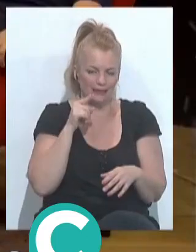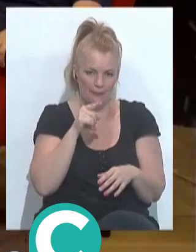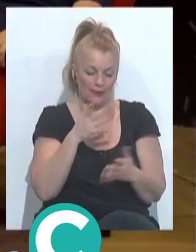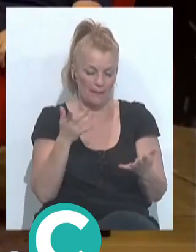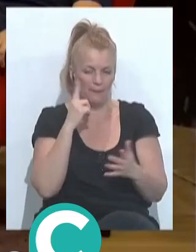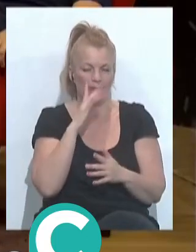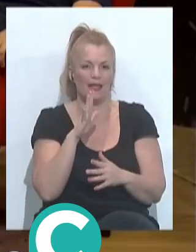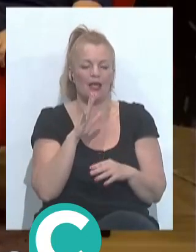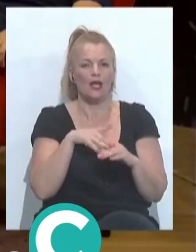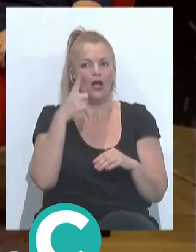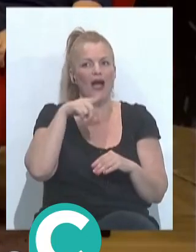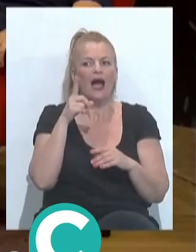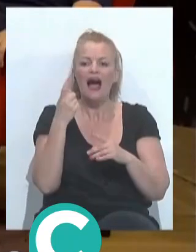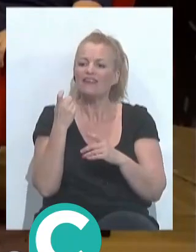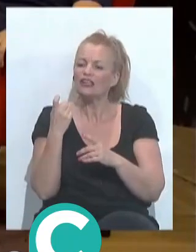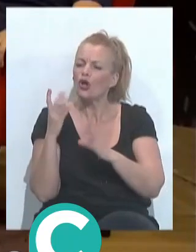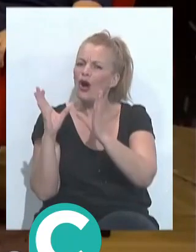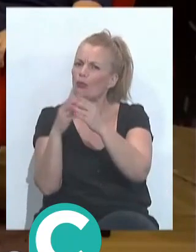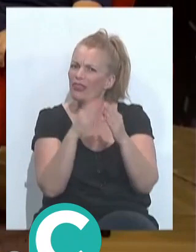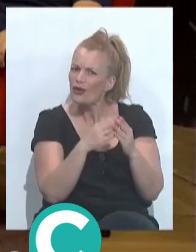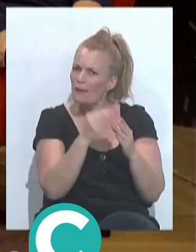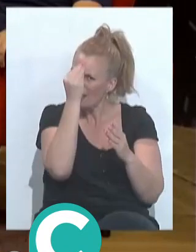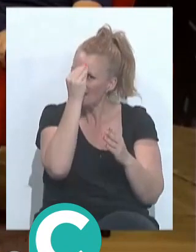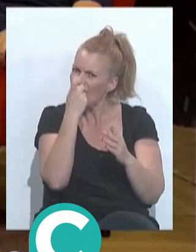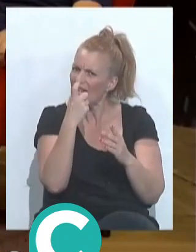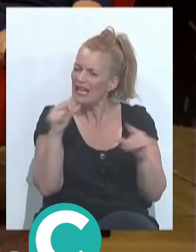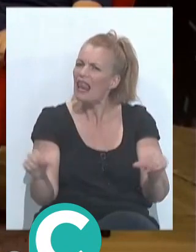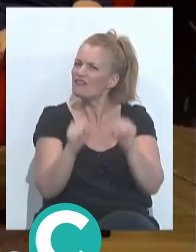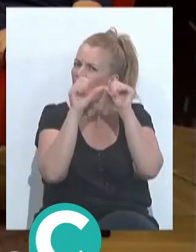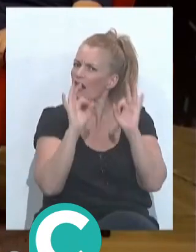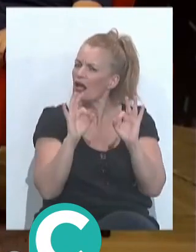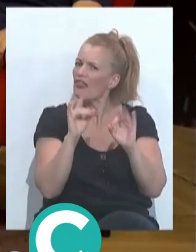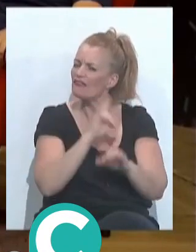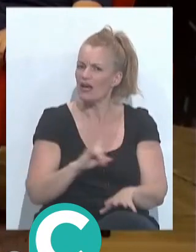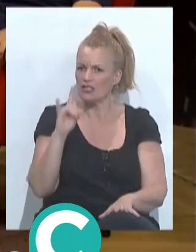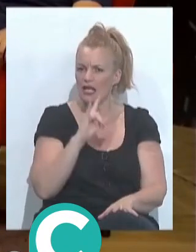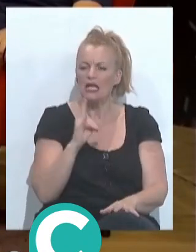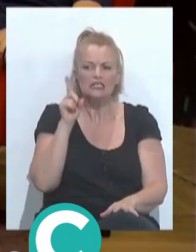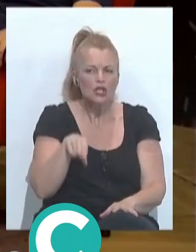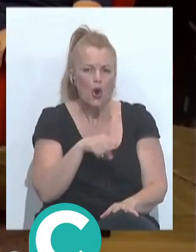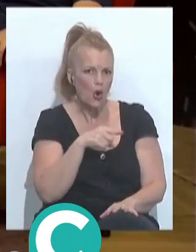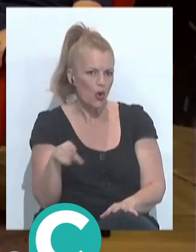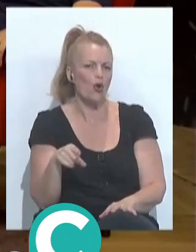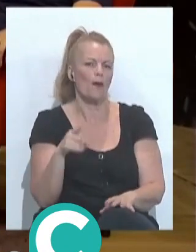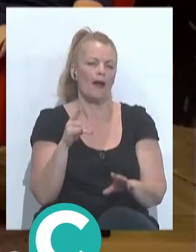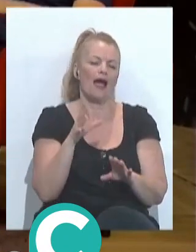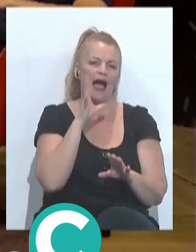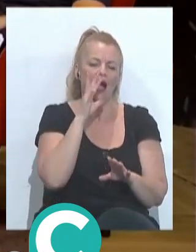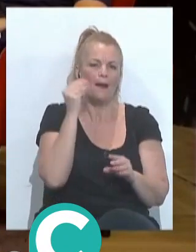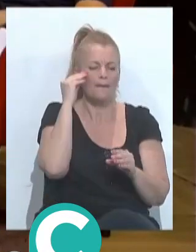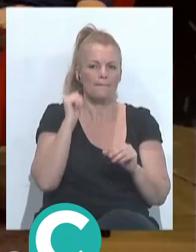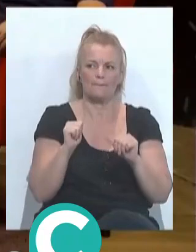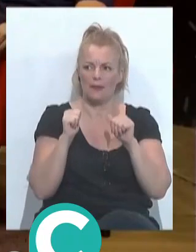espérate, ¿no? No sé si os han faltado a ustedes muchas agrupaciones en la final o no. Ahora iremos hacia atrás, ¿eh? Al resto de fases, pero